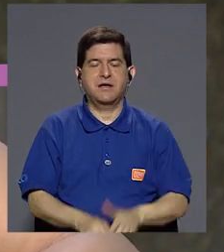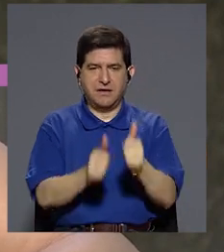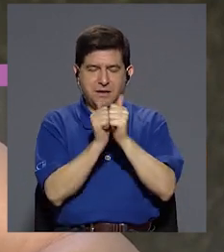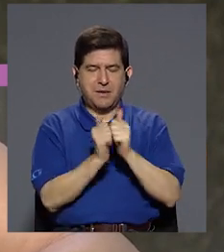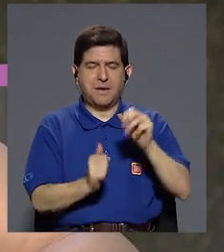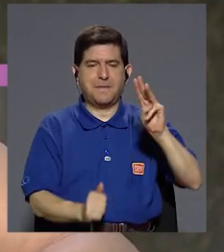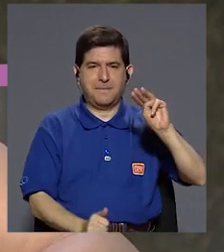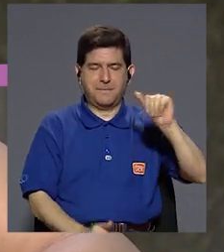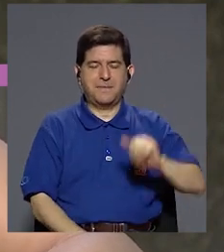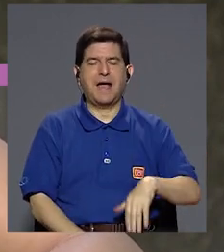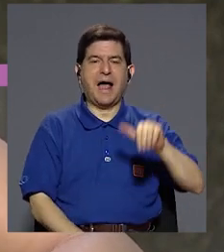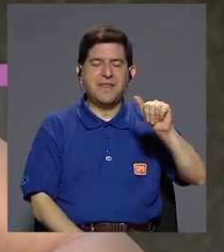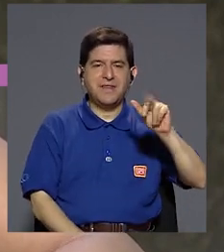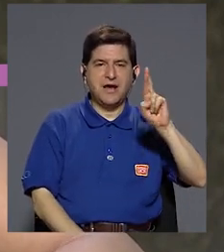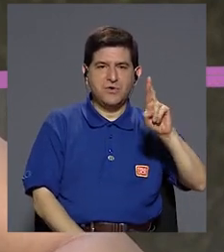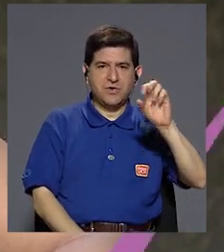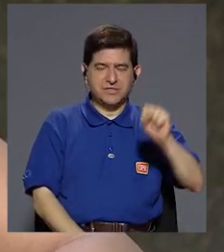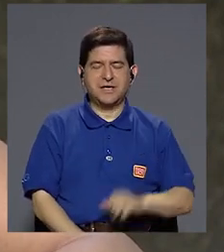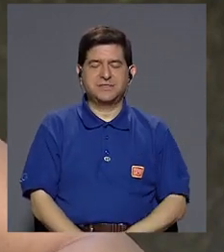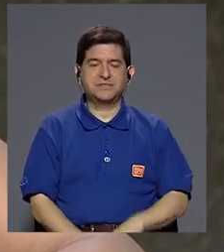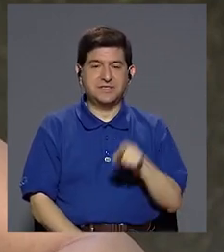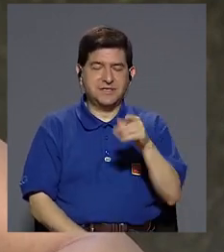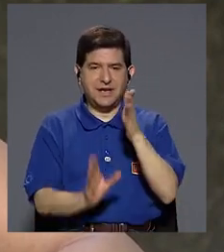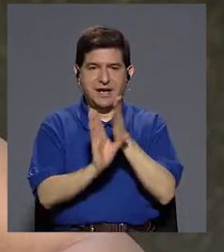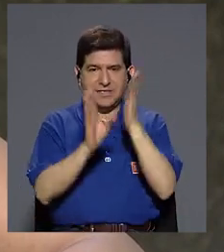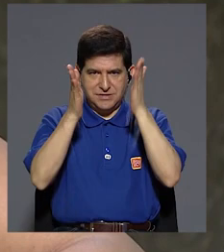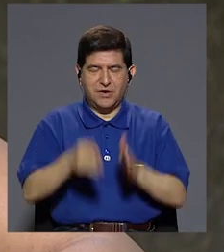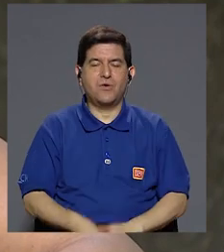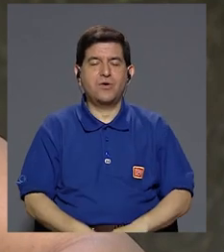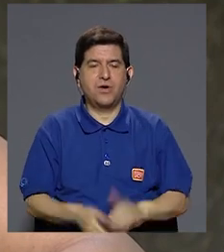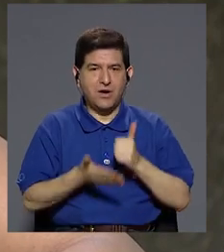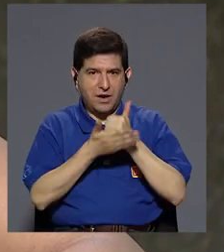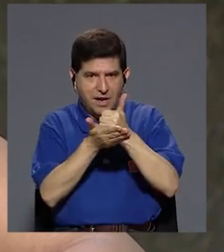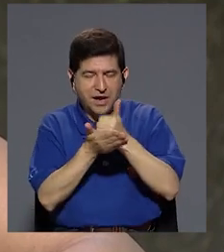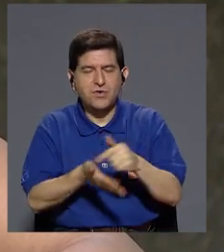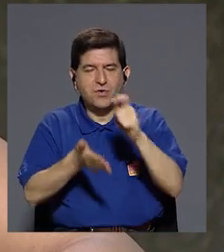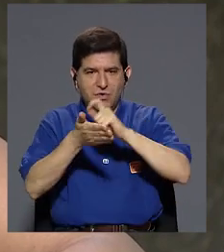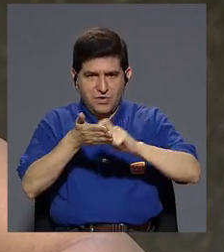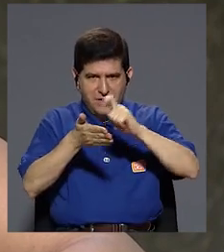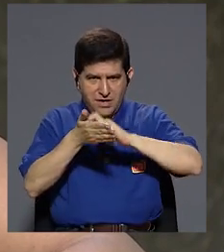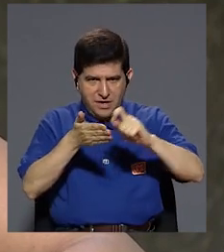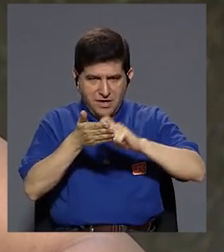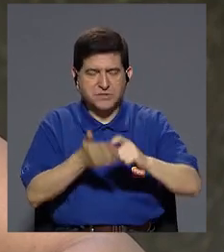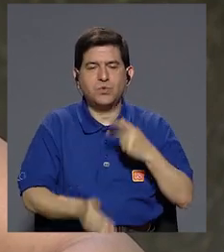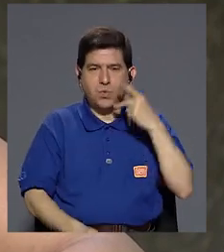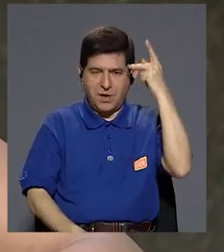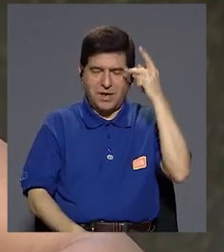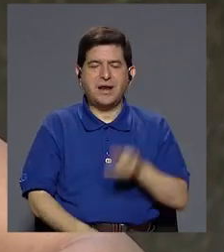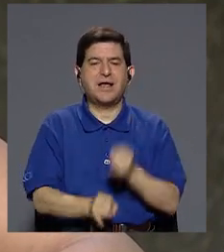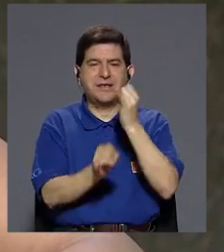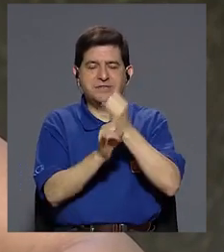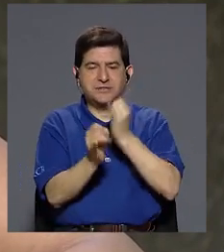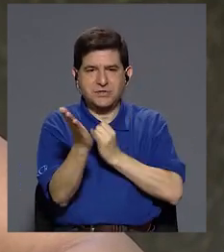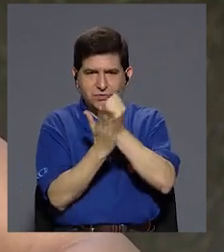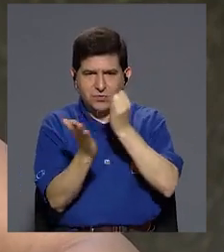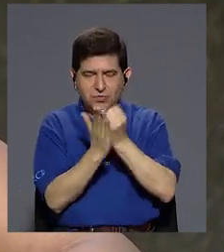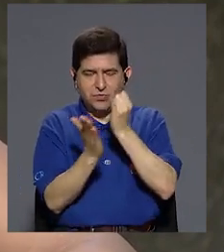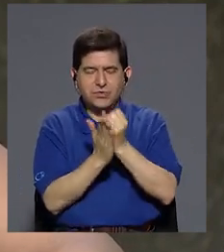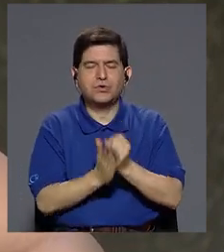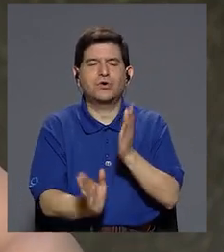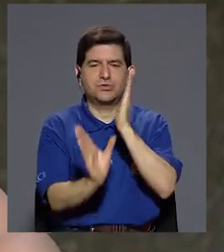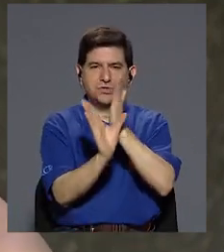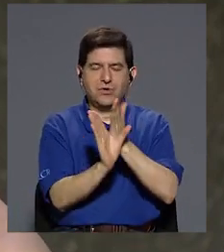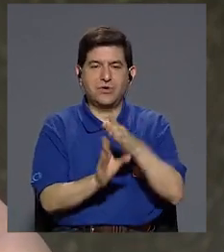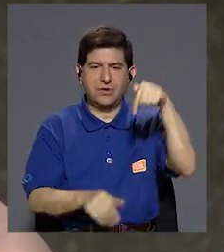máster Andrés Ruiz Sánchez, psicólogo colaborador del proyecto de Escuela para Padres del Instituto de Investigaciones Psicológicas en